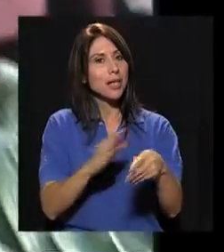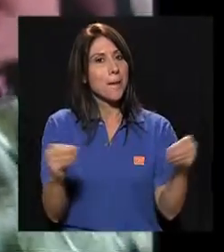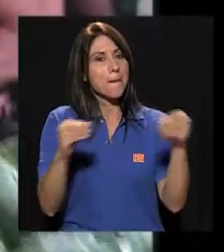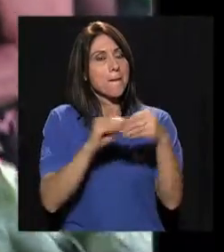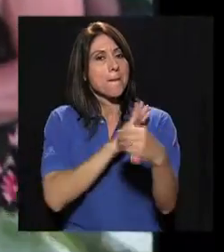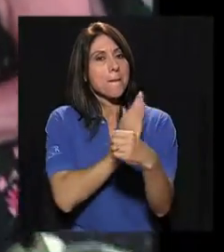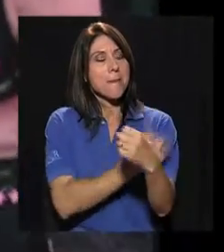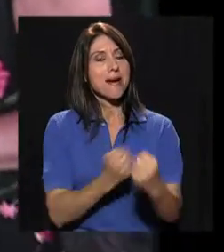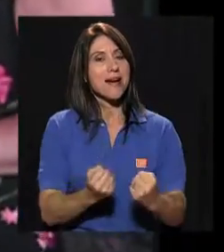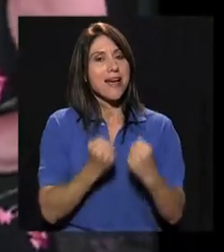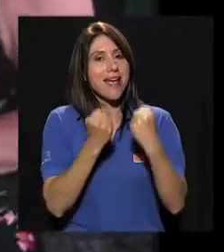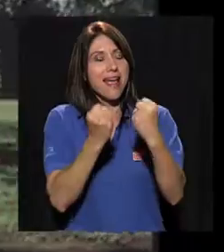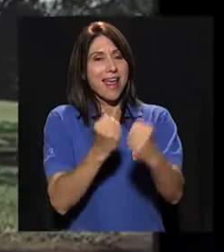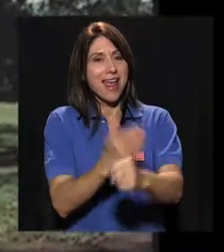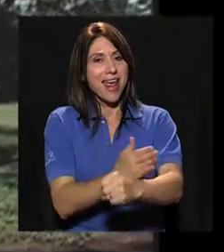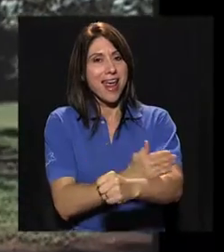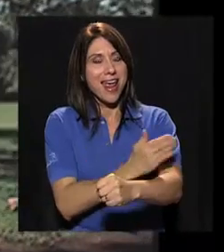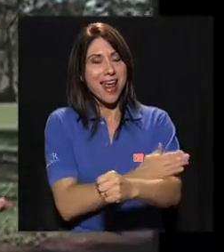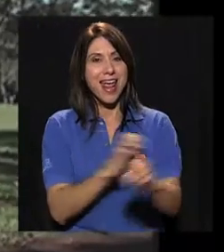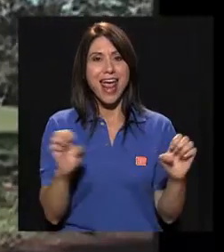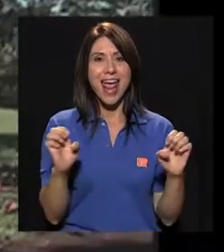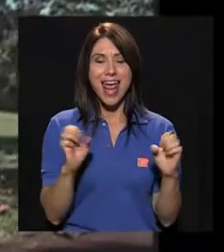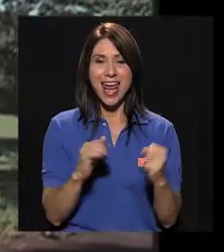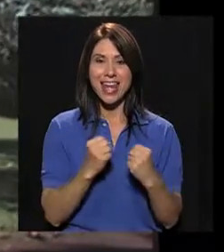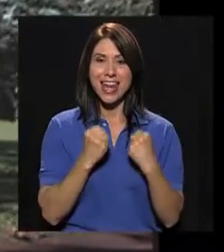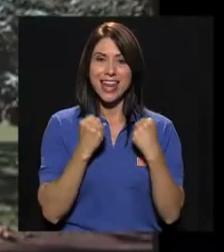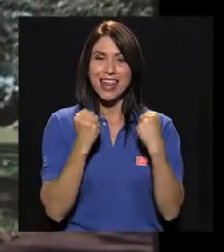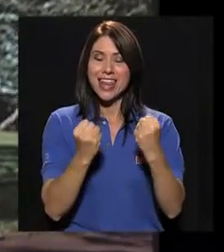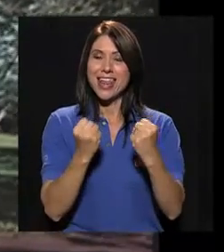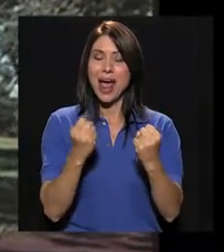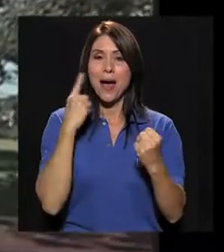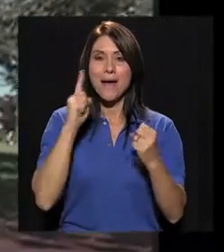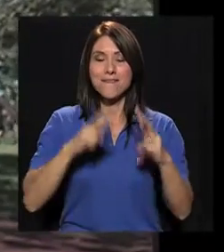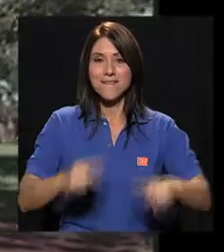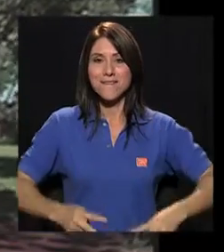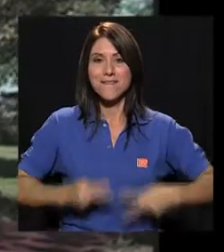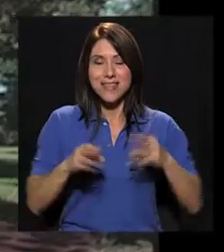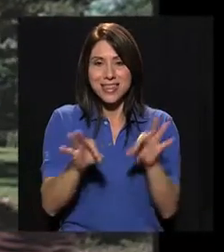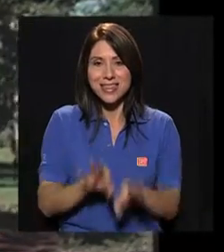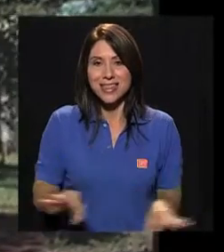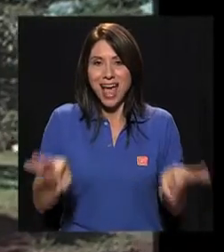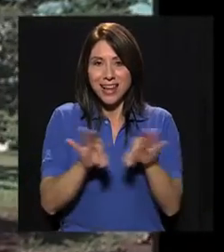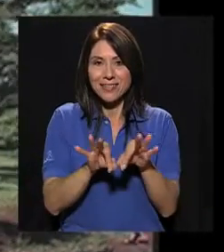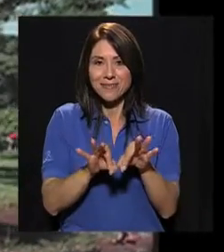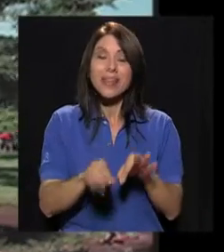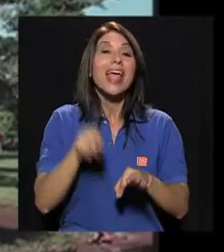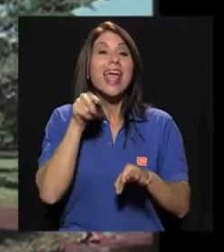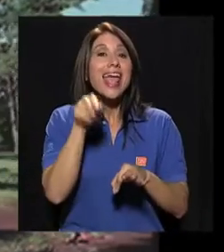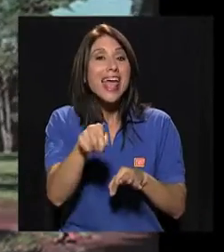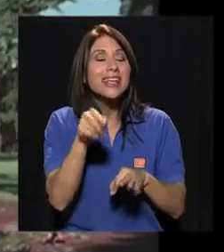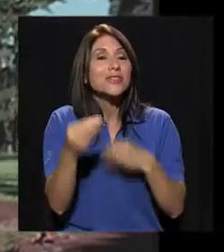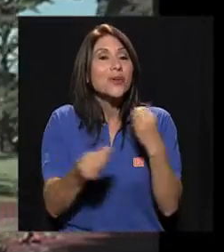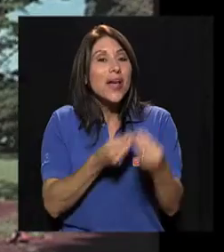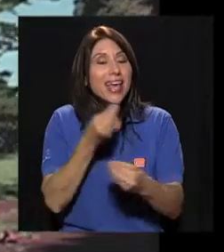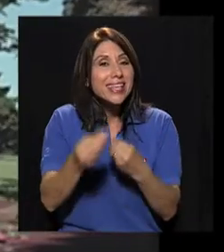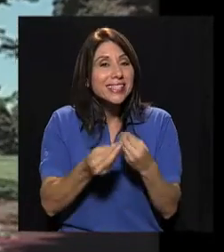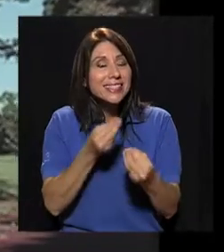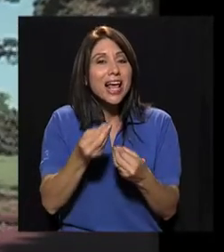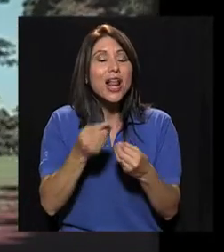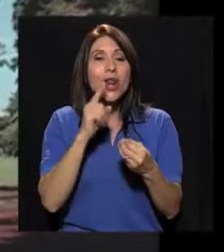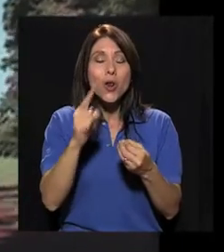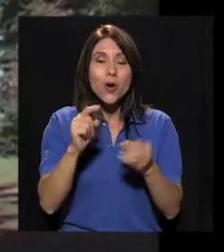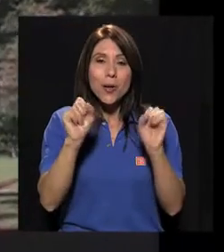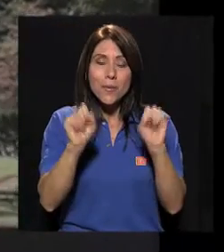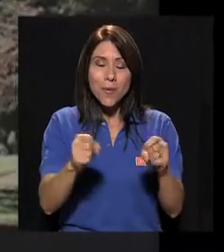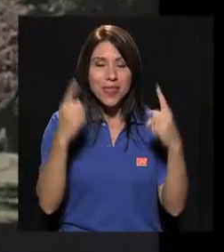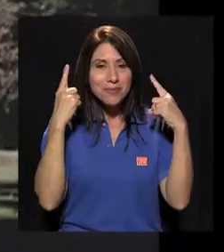Acrecientan su energía. Energía vital. Esa es, a fin de cuentas, la cosecha que